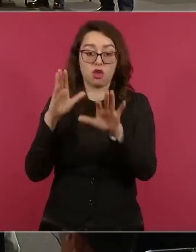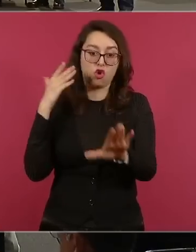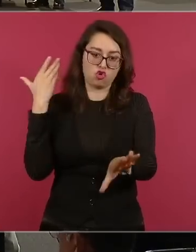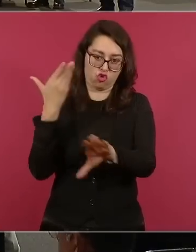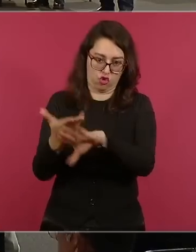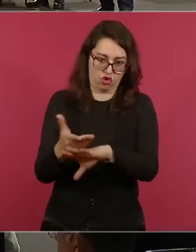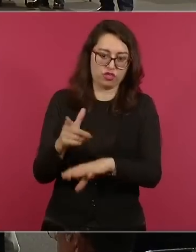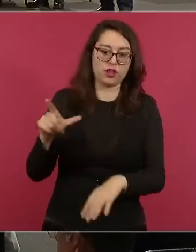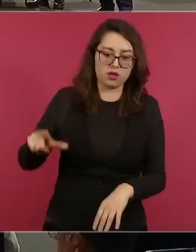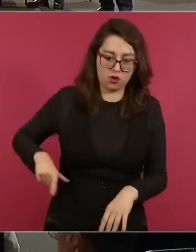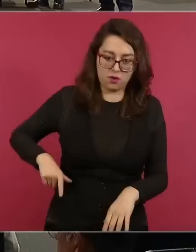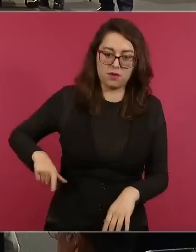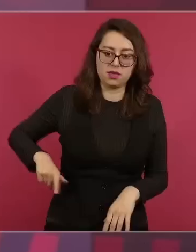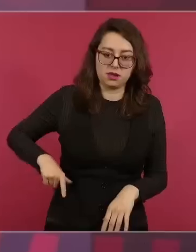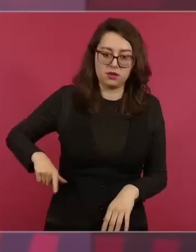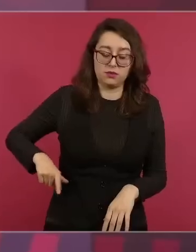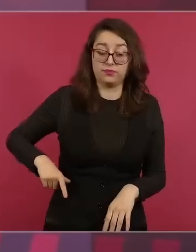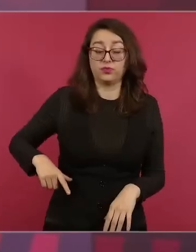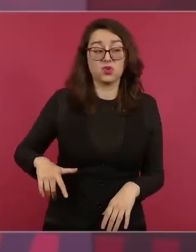aplicando